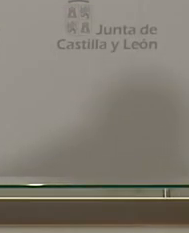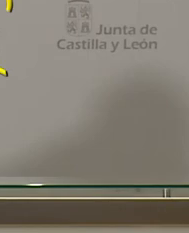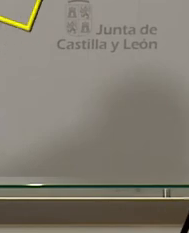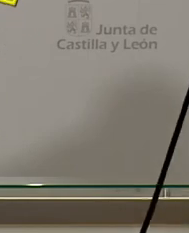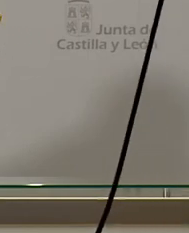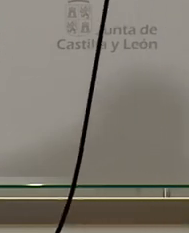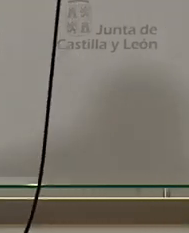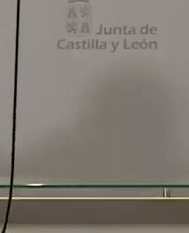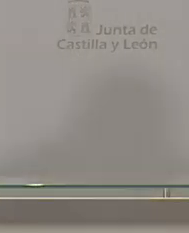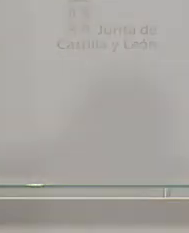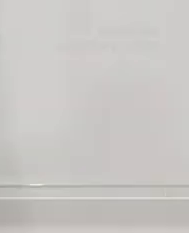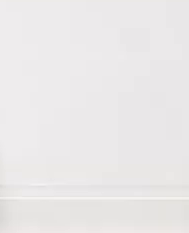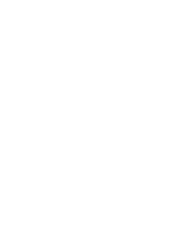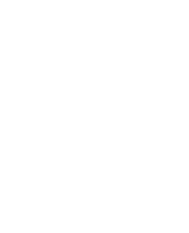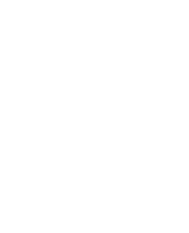gracias